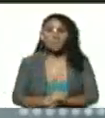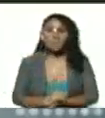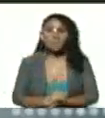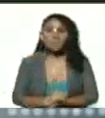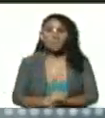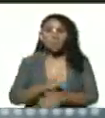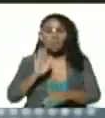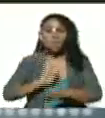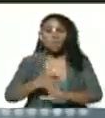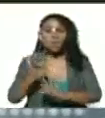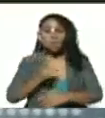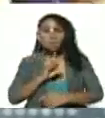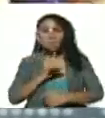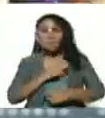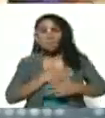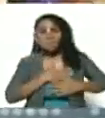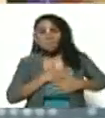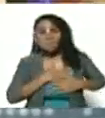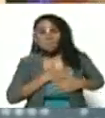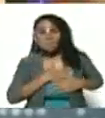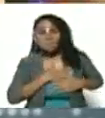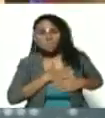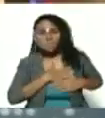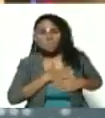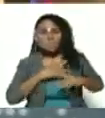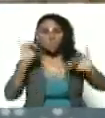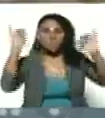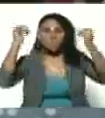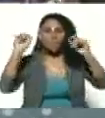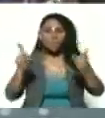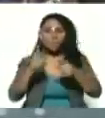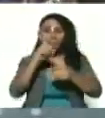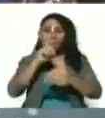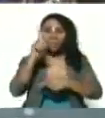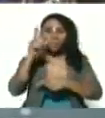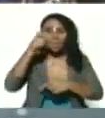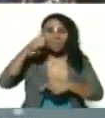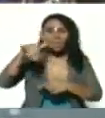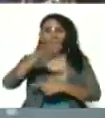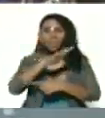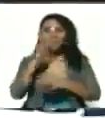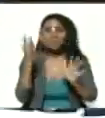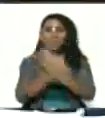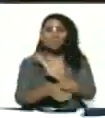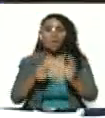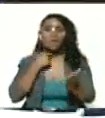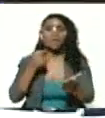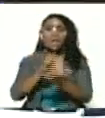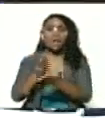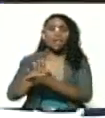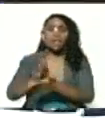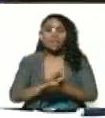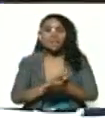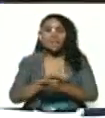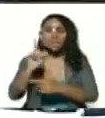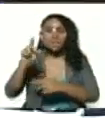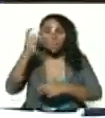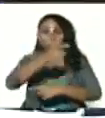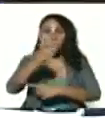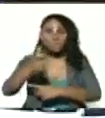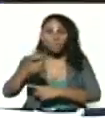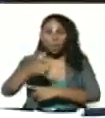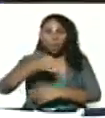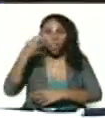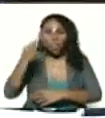Porque duele celebrar el cumpleaños de una ciudad sobre los cadáveres de sus habitantes